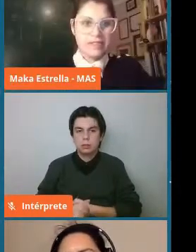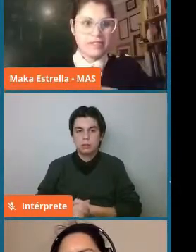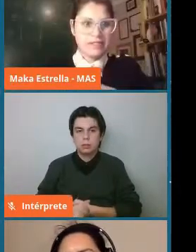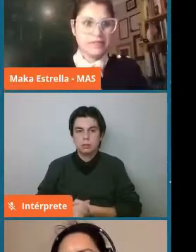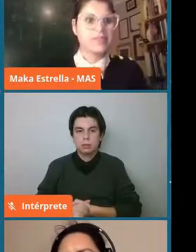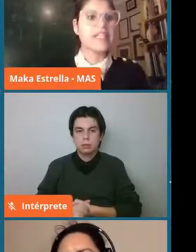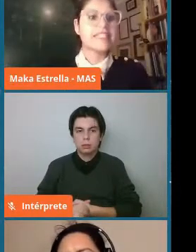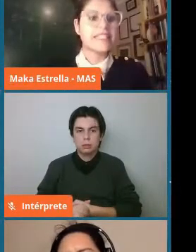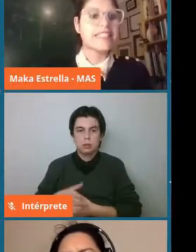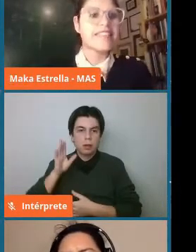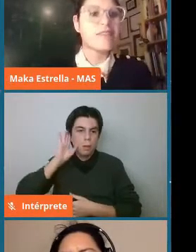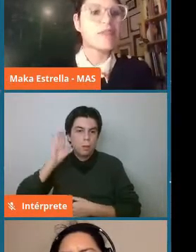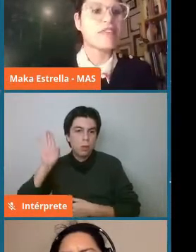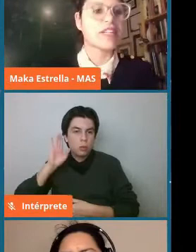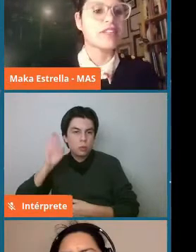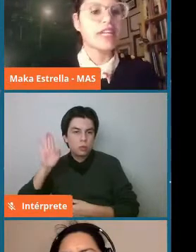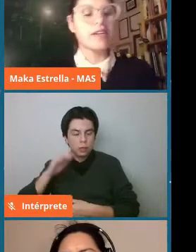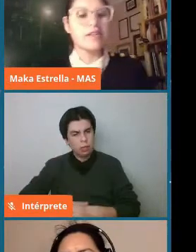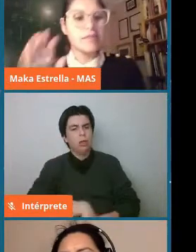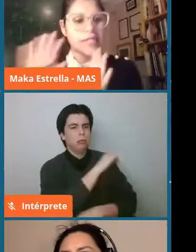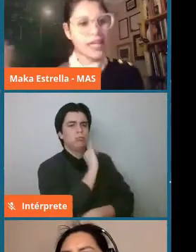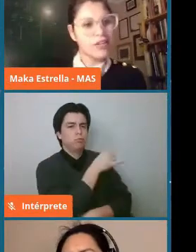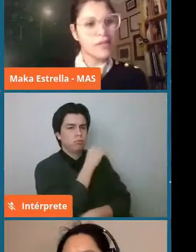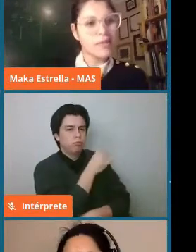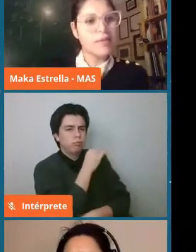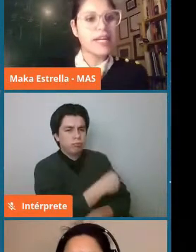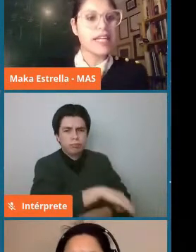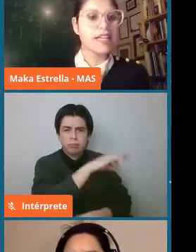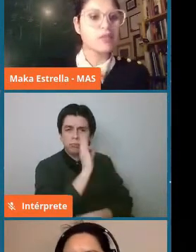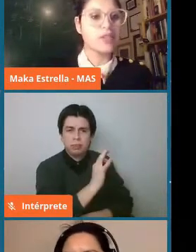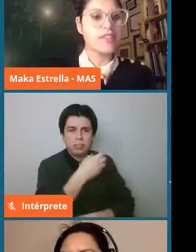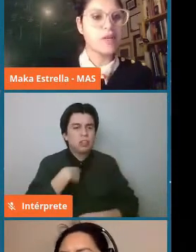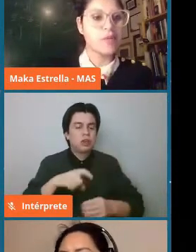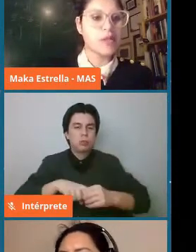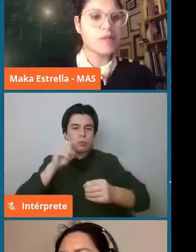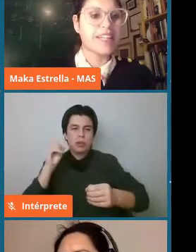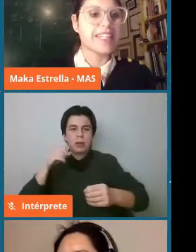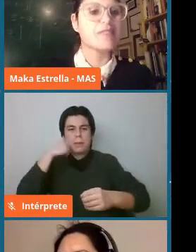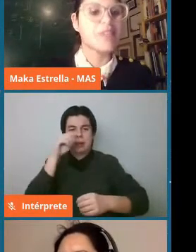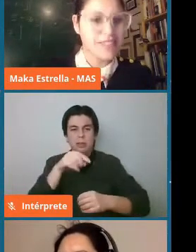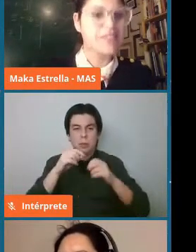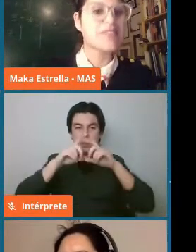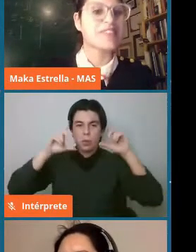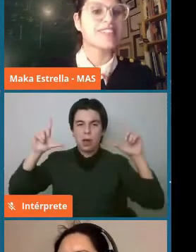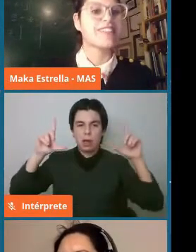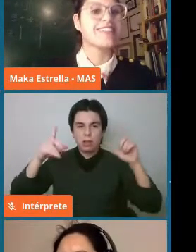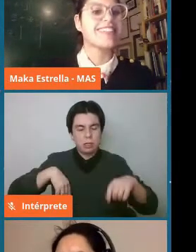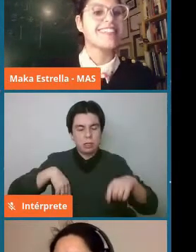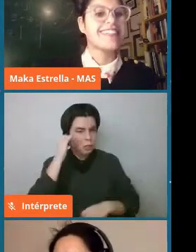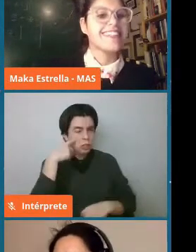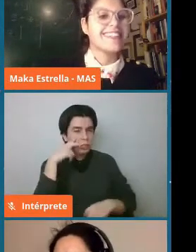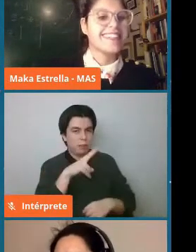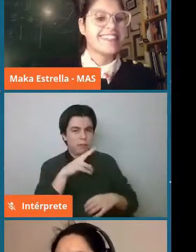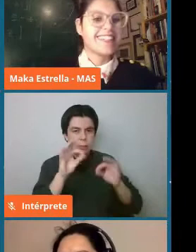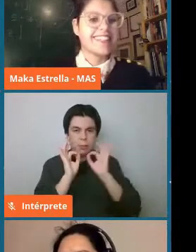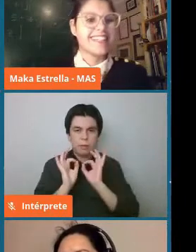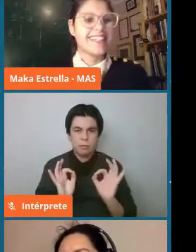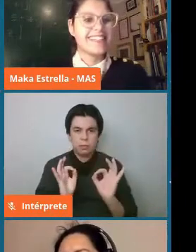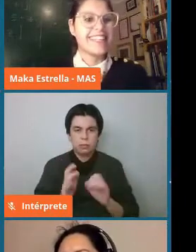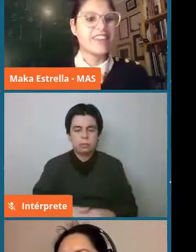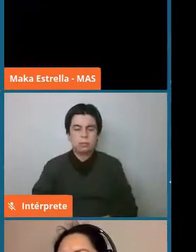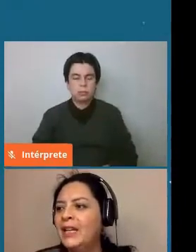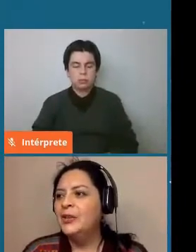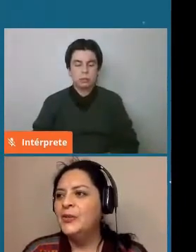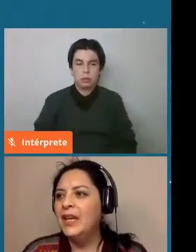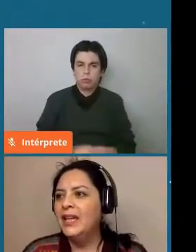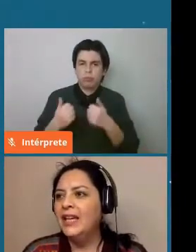¿Me escuchas? Sí, se ve perfecto. que me sacaron la cara de que tú te veas un poquito más grande, pero se ve perfecto. Ya,